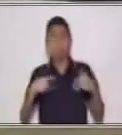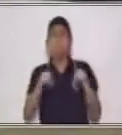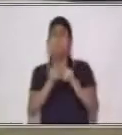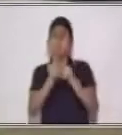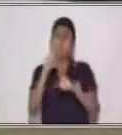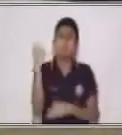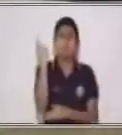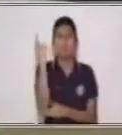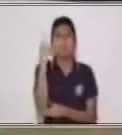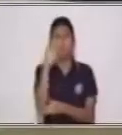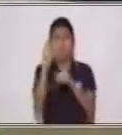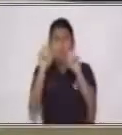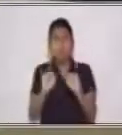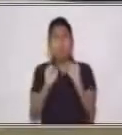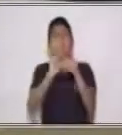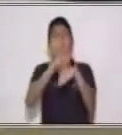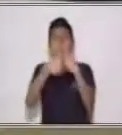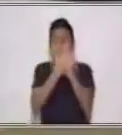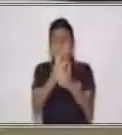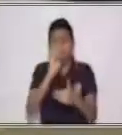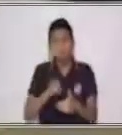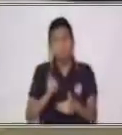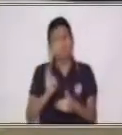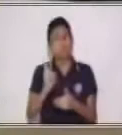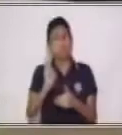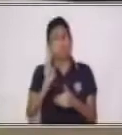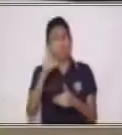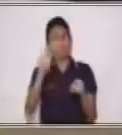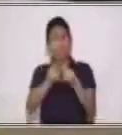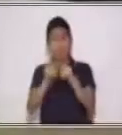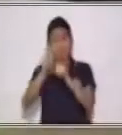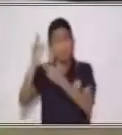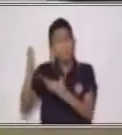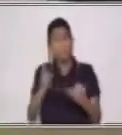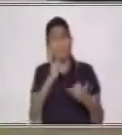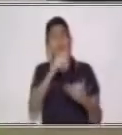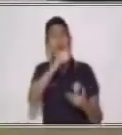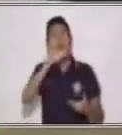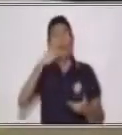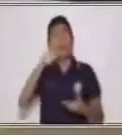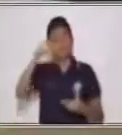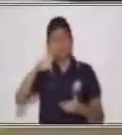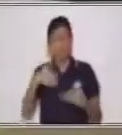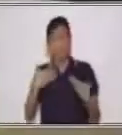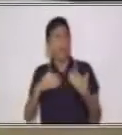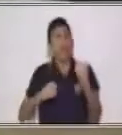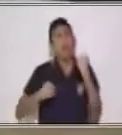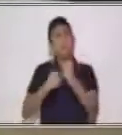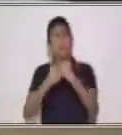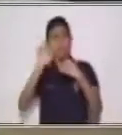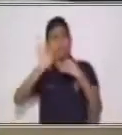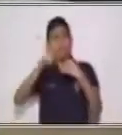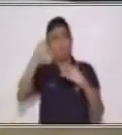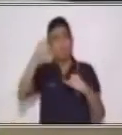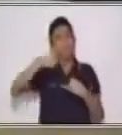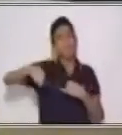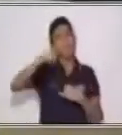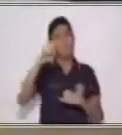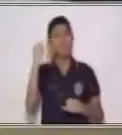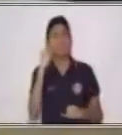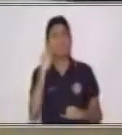laves muy bien tus manos con agua y jabón. Le damos la bienvenida a Abdi, el que nos acompaña en el lenguaje de señas.